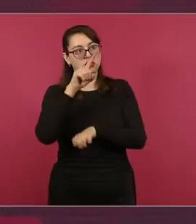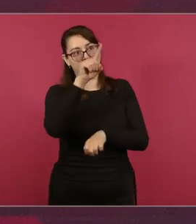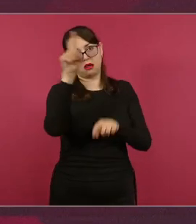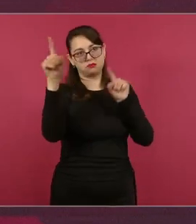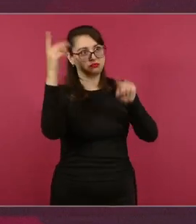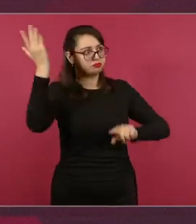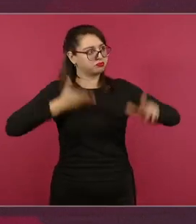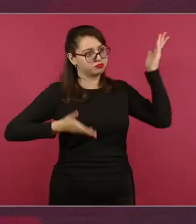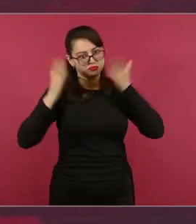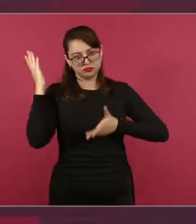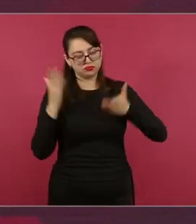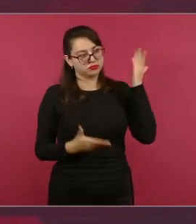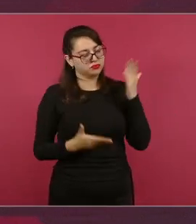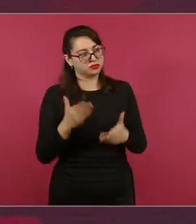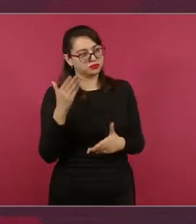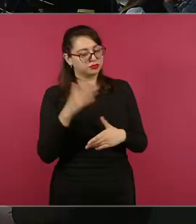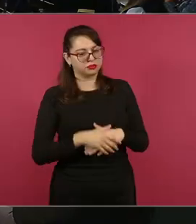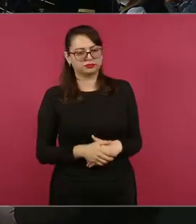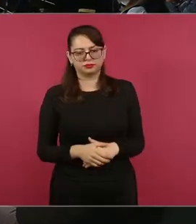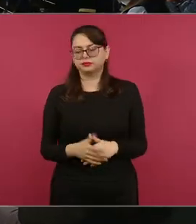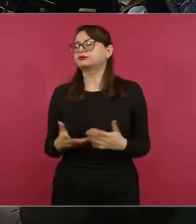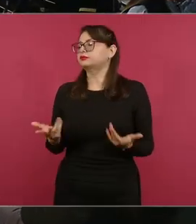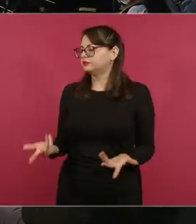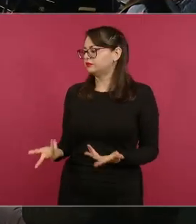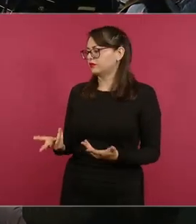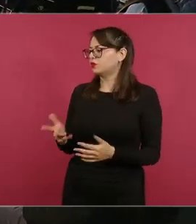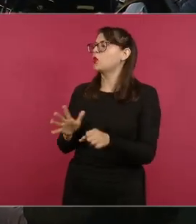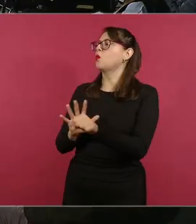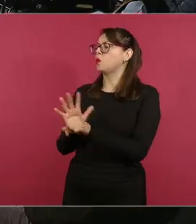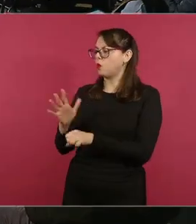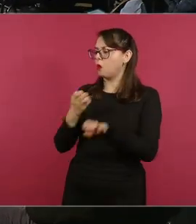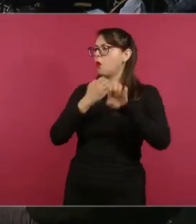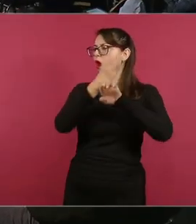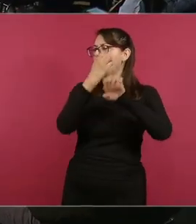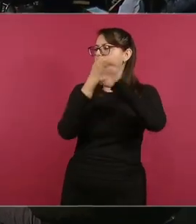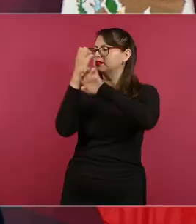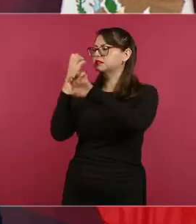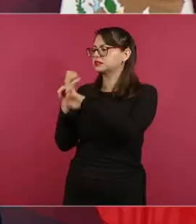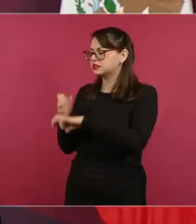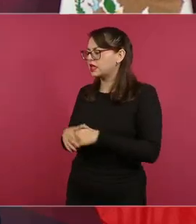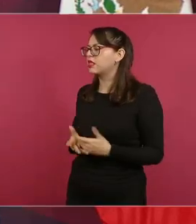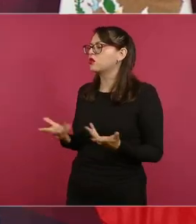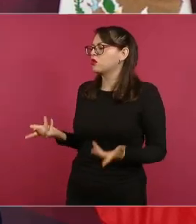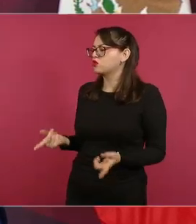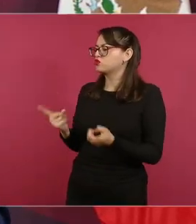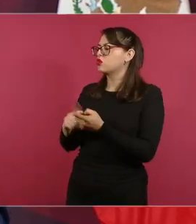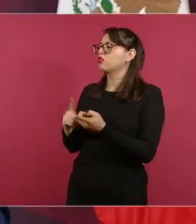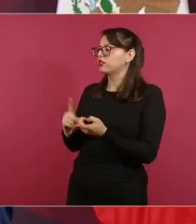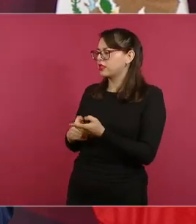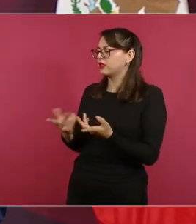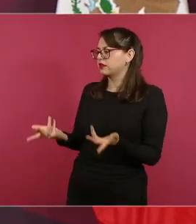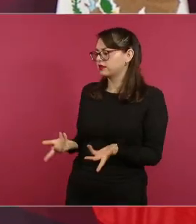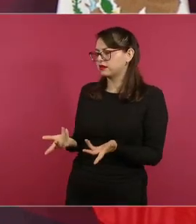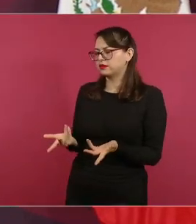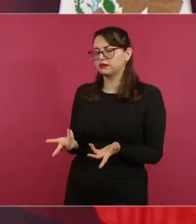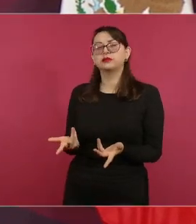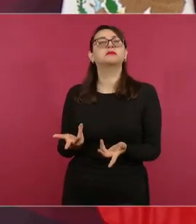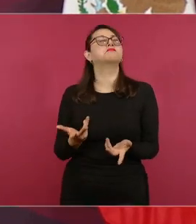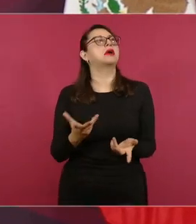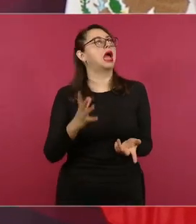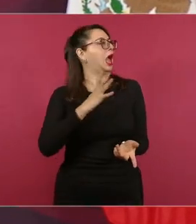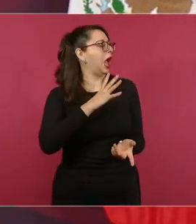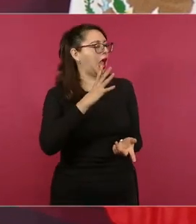muy bien. ¿De dónde son los promotores, servidores de la nación? he venido de